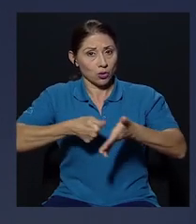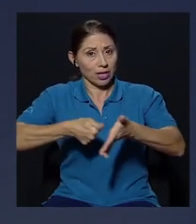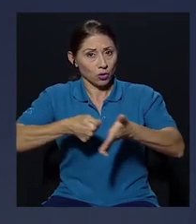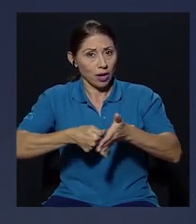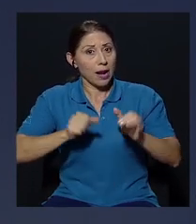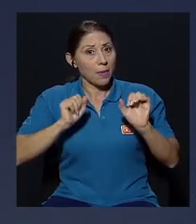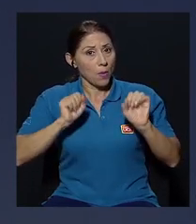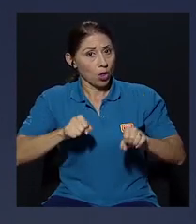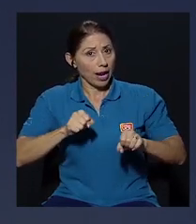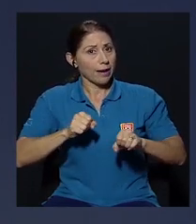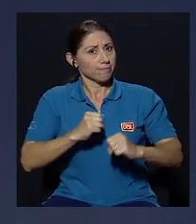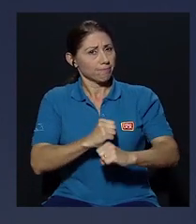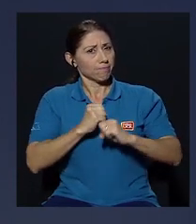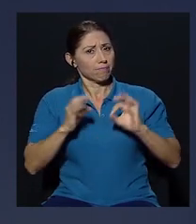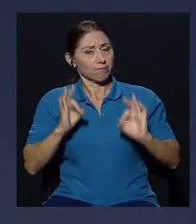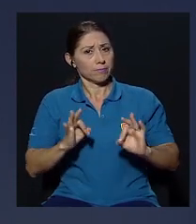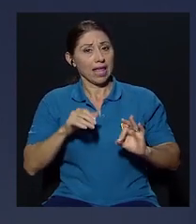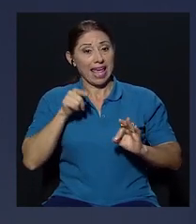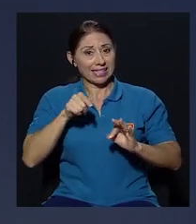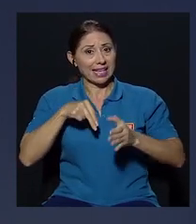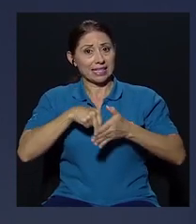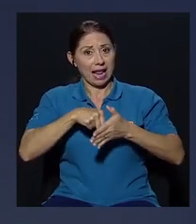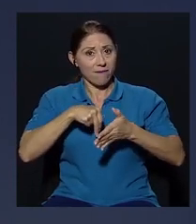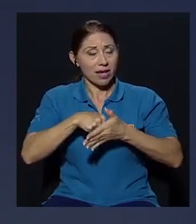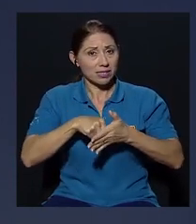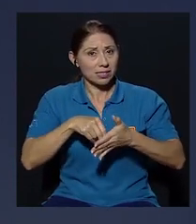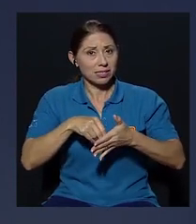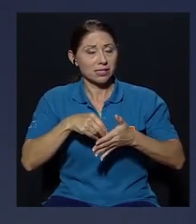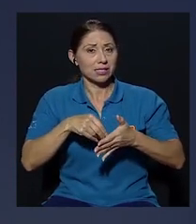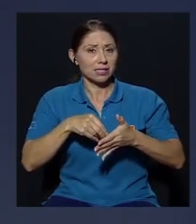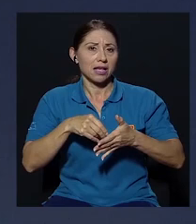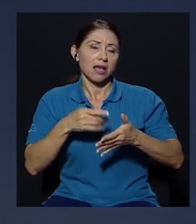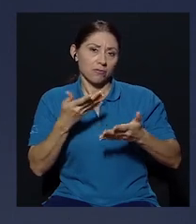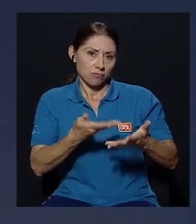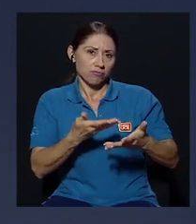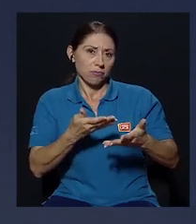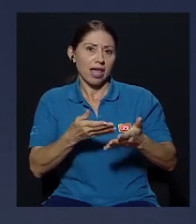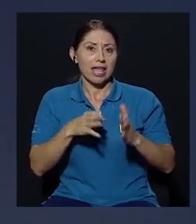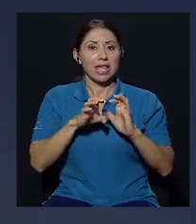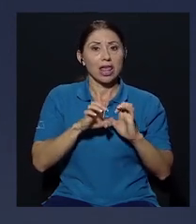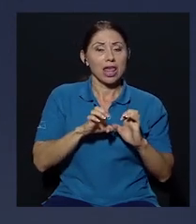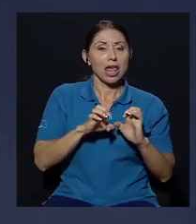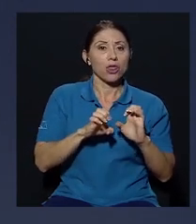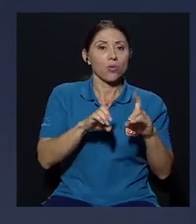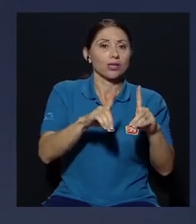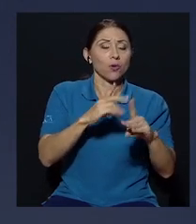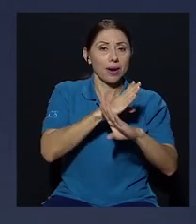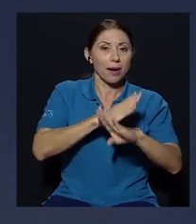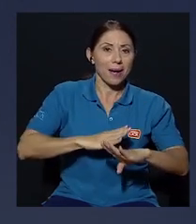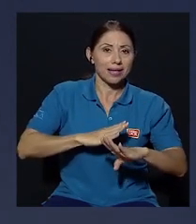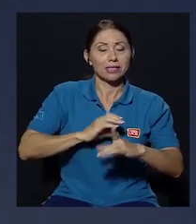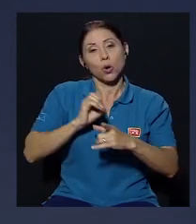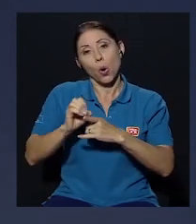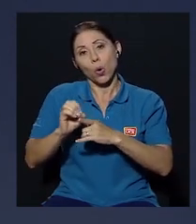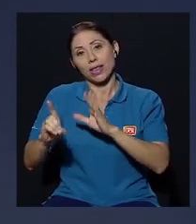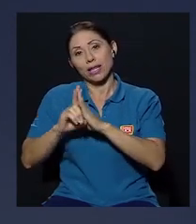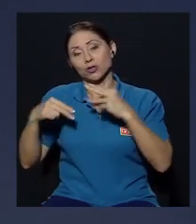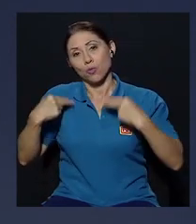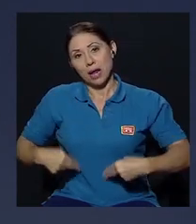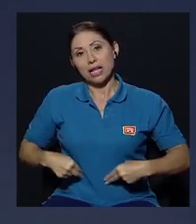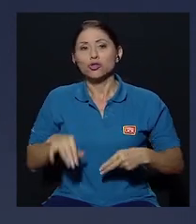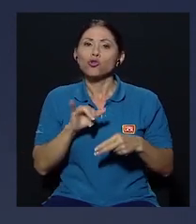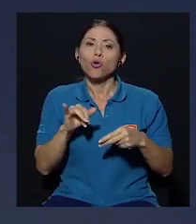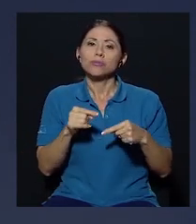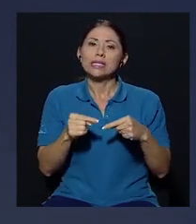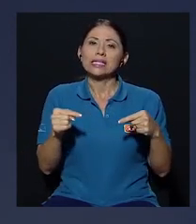que esas trabas efectivamente sean lo que en derechos humanos y en educación para la paz son disensos que permiten que